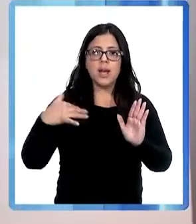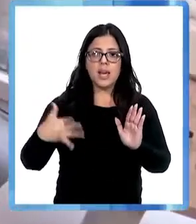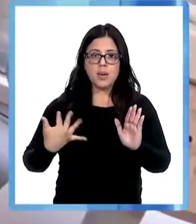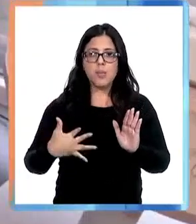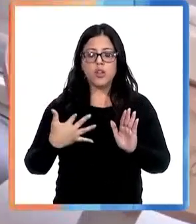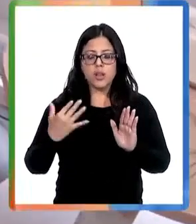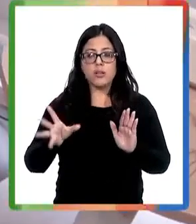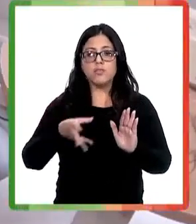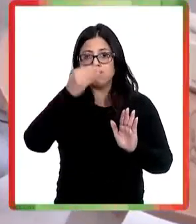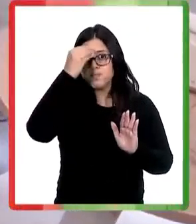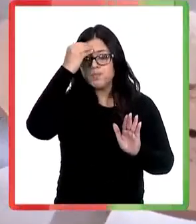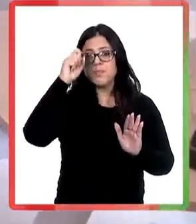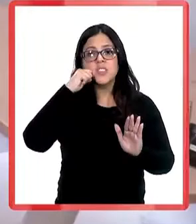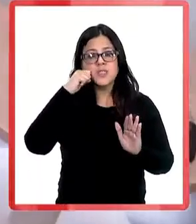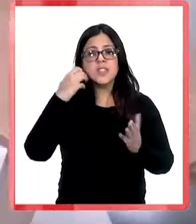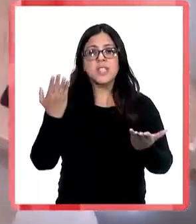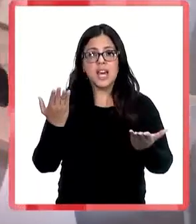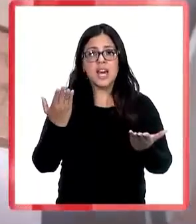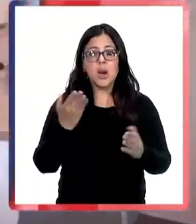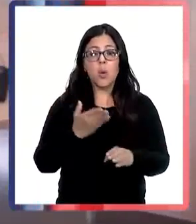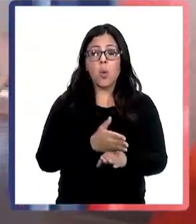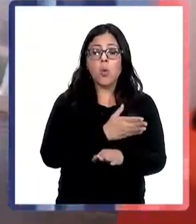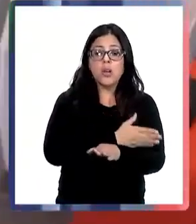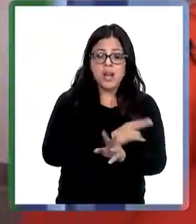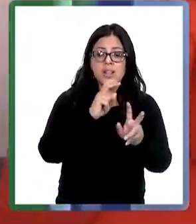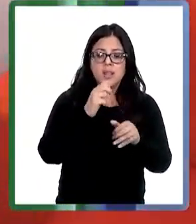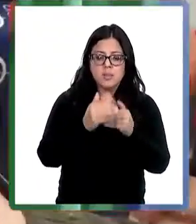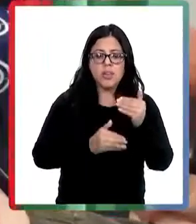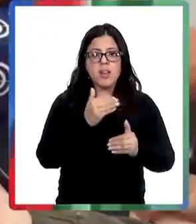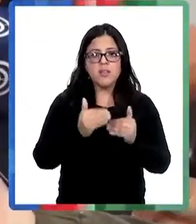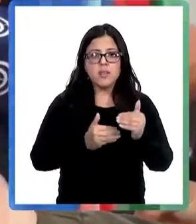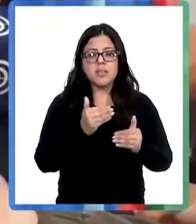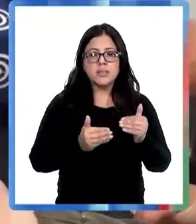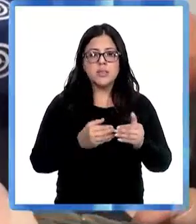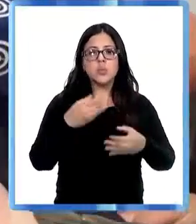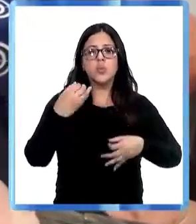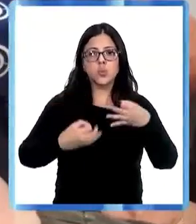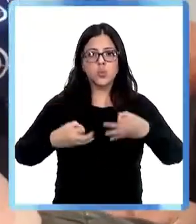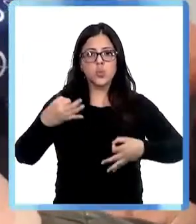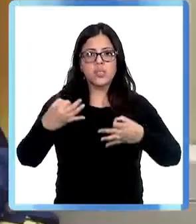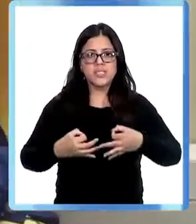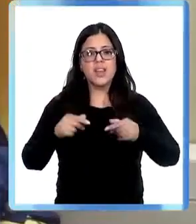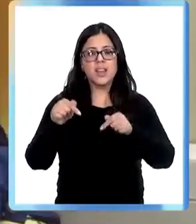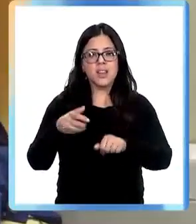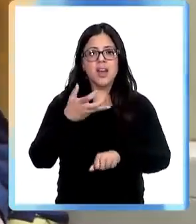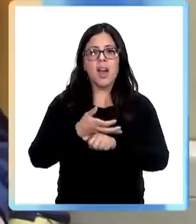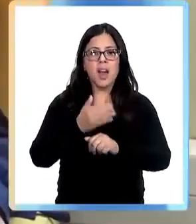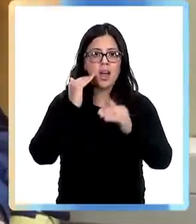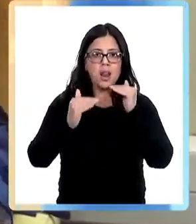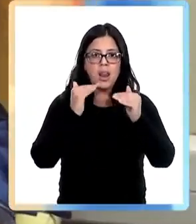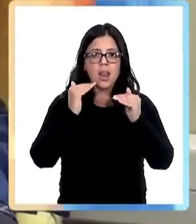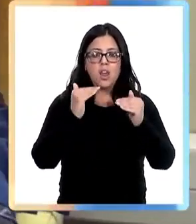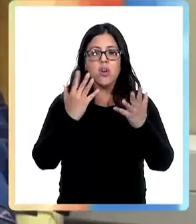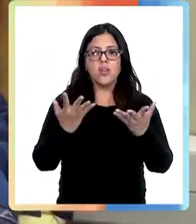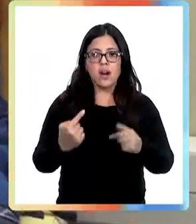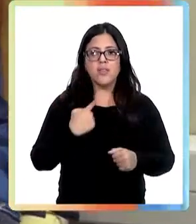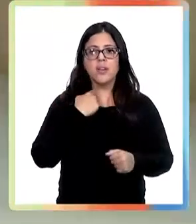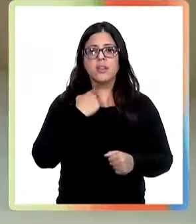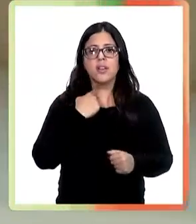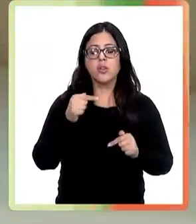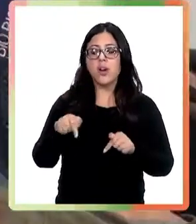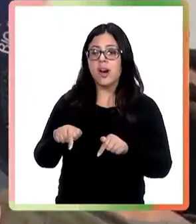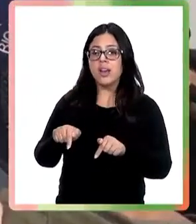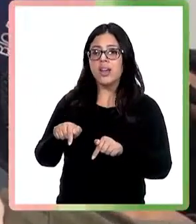procesos judiciales en que existan menores involucrados. Evitar su doble victimización cuando son víctimas de este tipo de